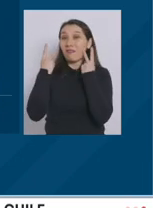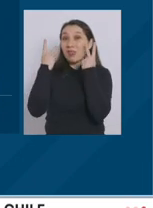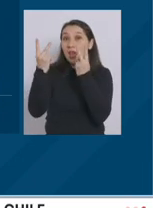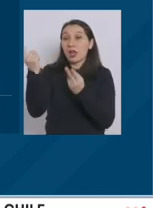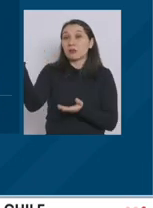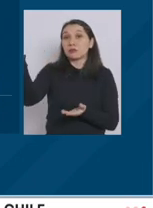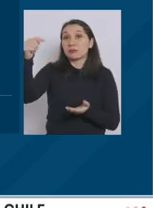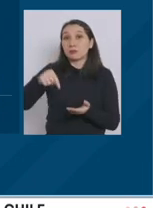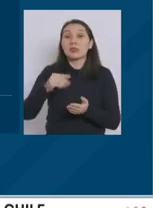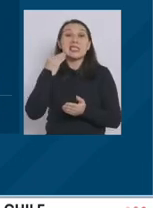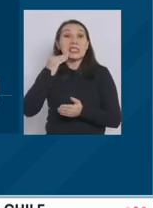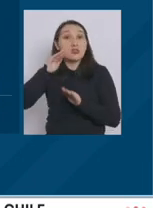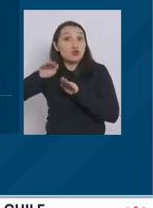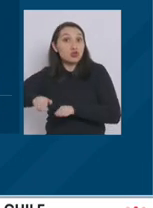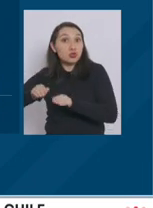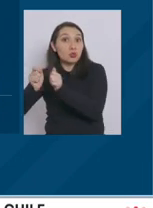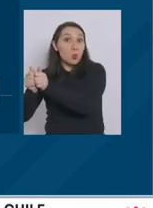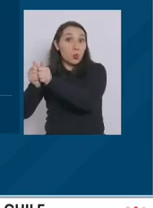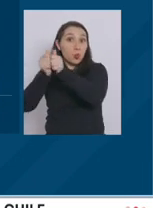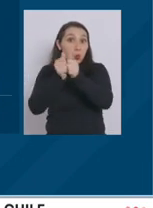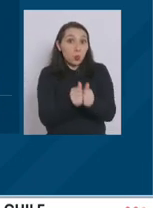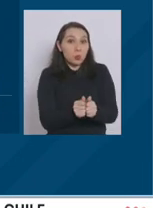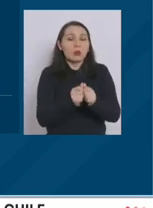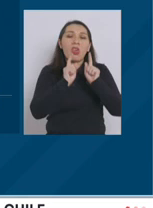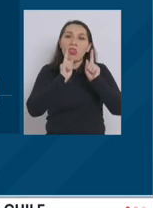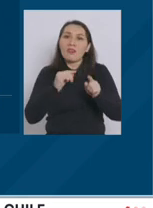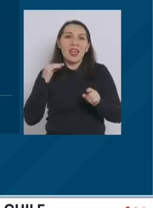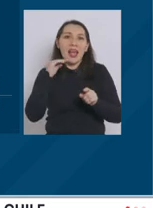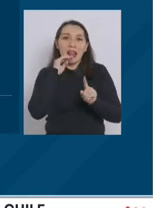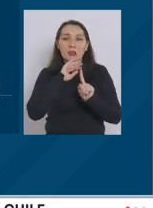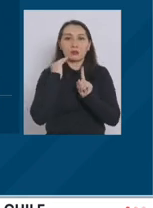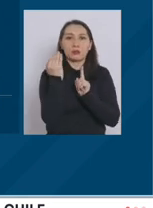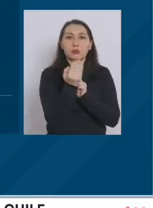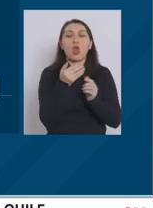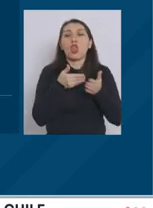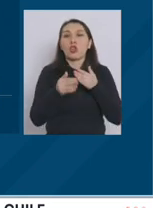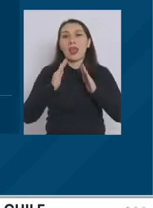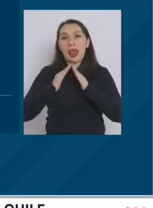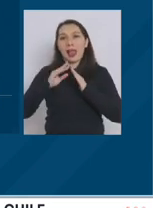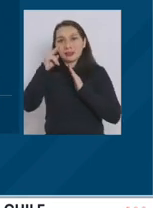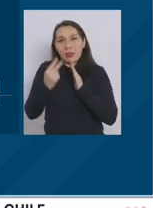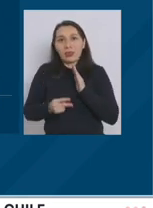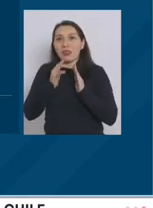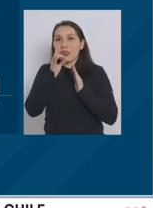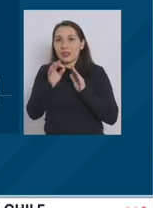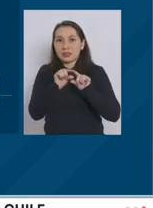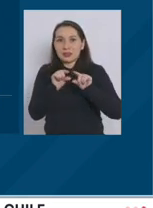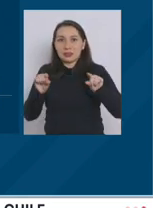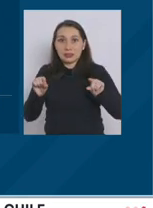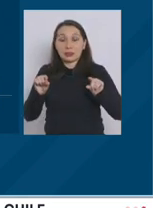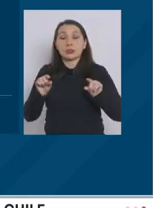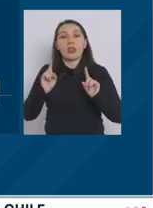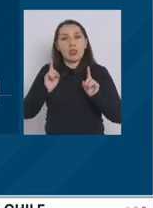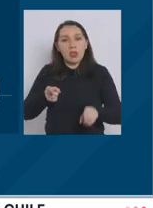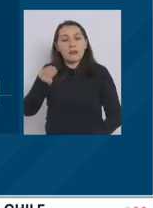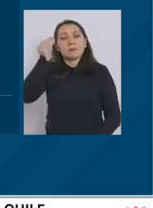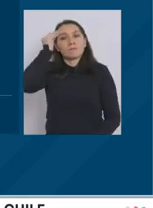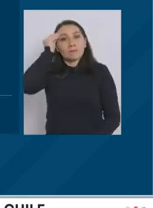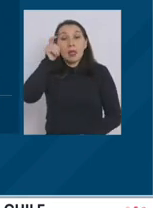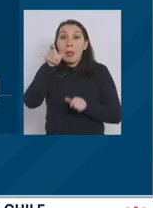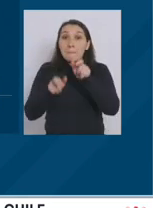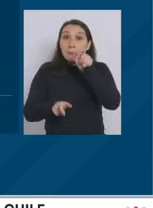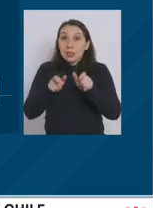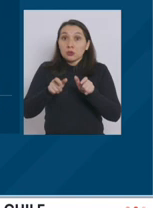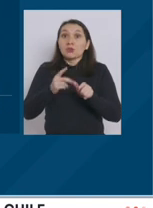ingresen con menores de edad a su llegada deben realizar el aislamiento en el domicilio que ellos señalen. Ellos deben considerar que las